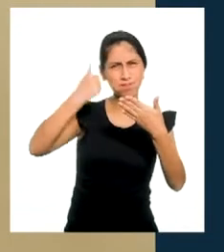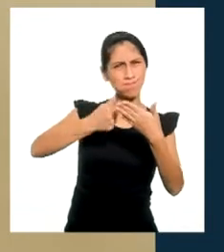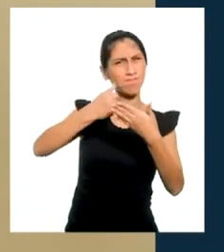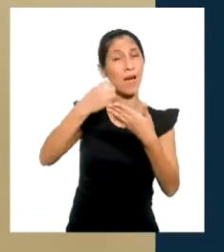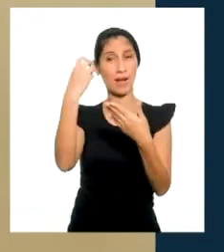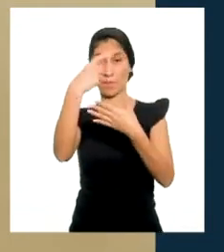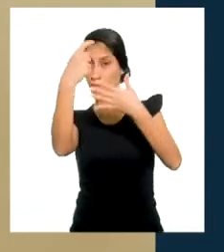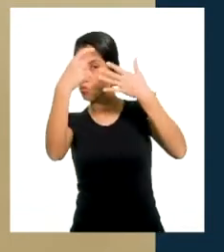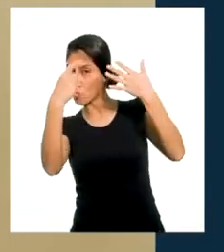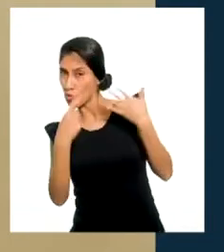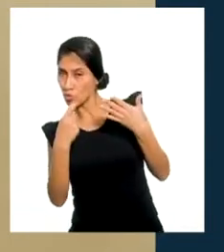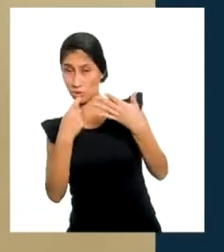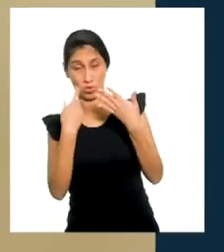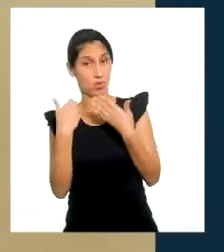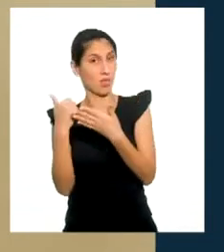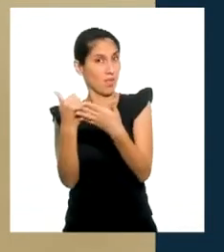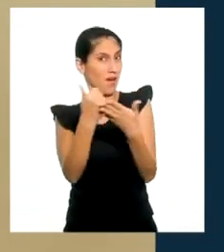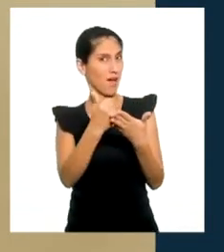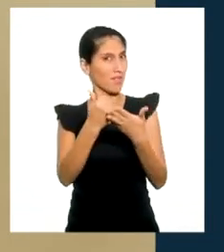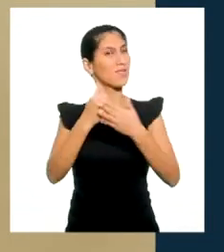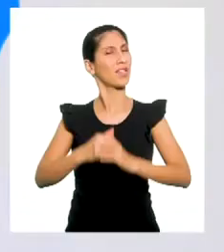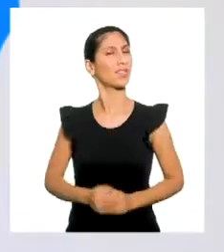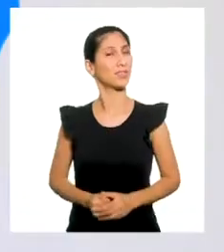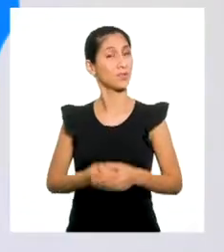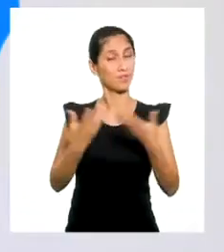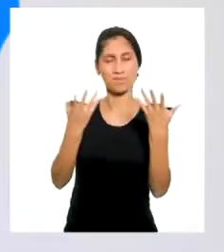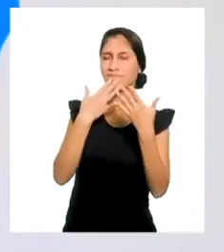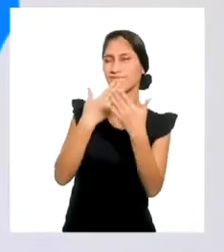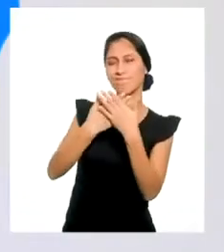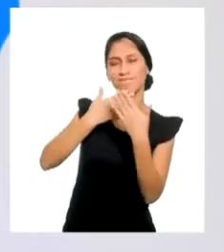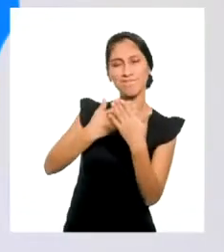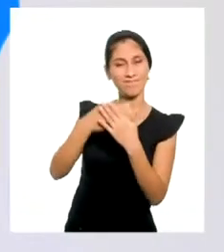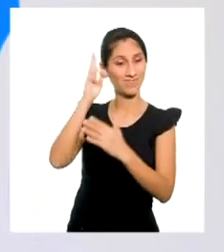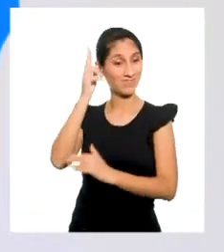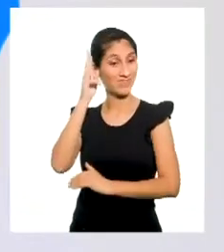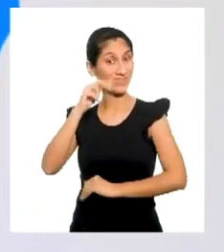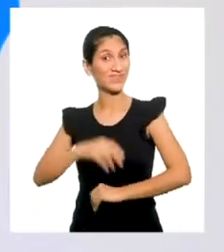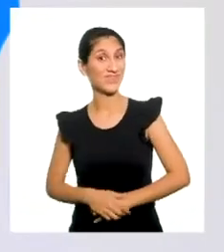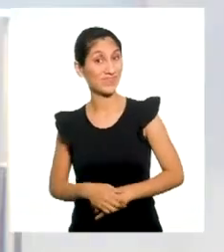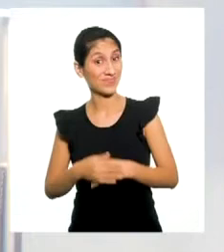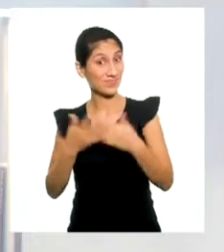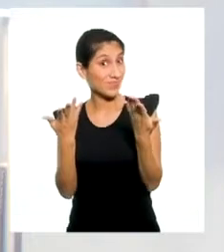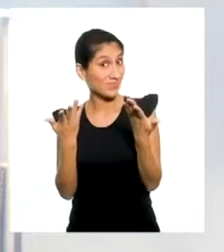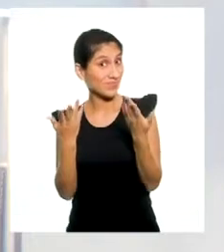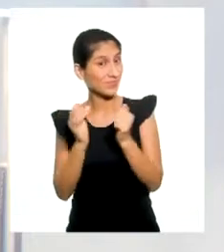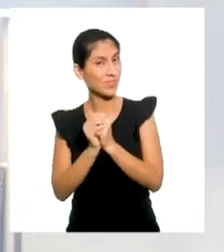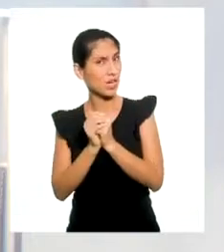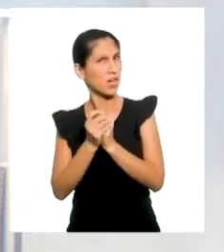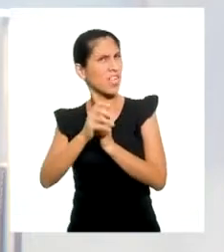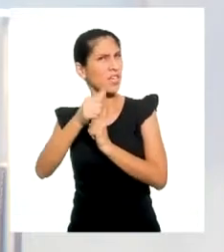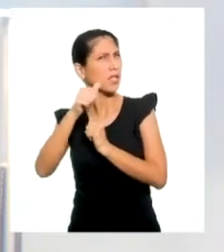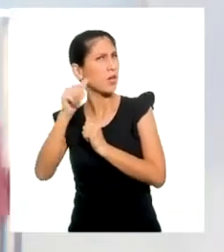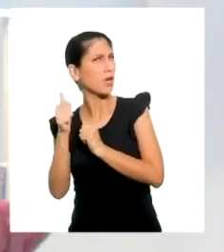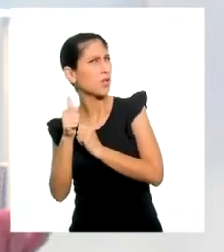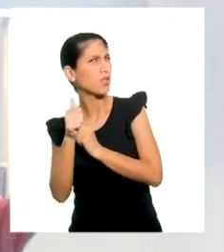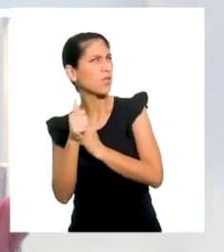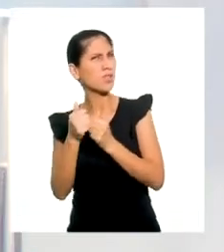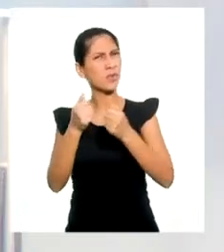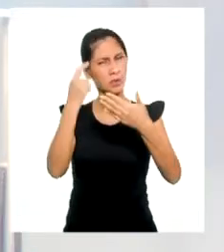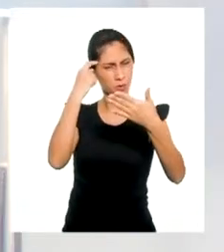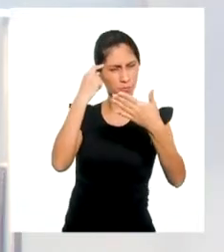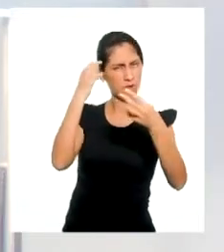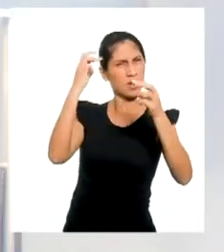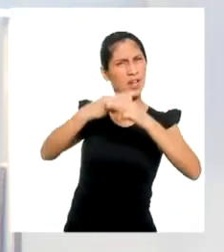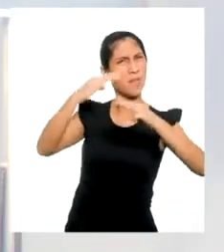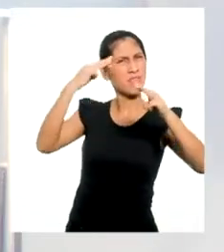muchas situaciones de nuestra vida cotidiana. Muchas gracias, profesora. ¿En qué otras situaciones crees que las